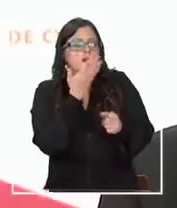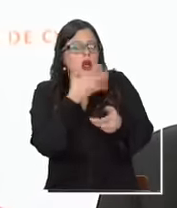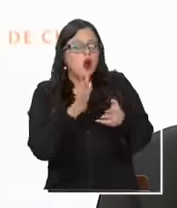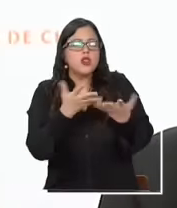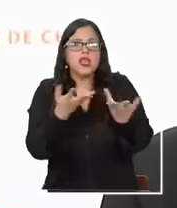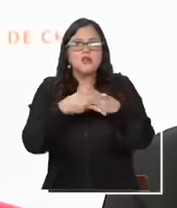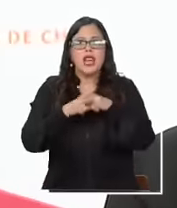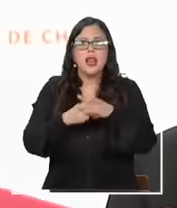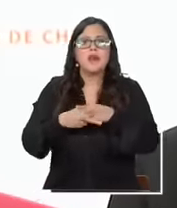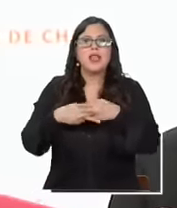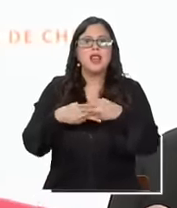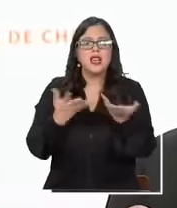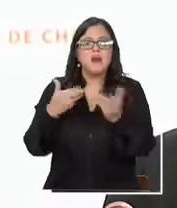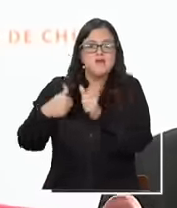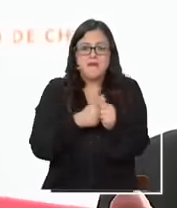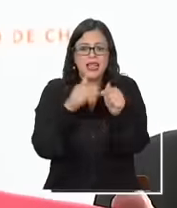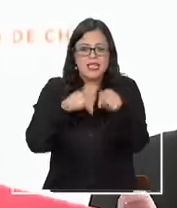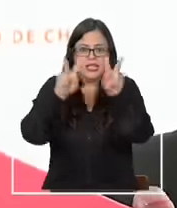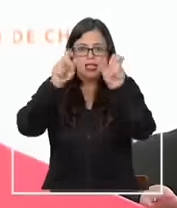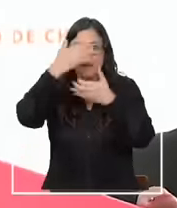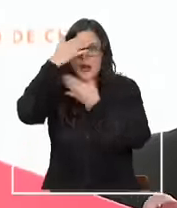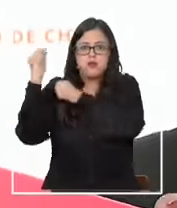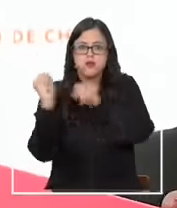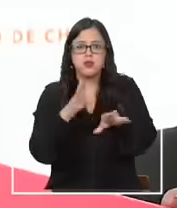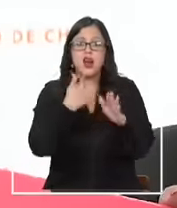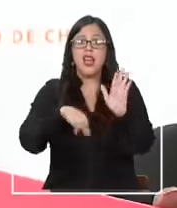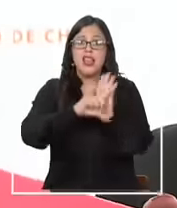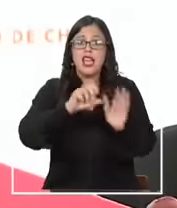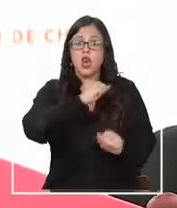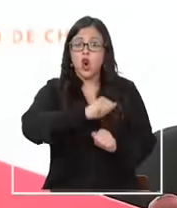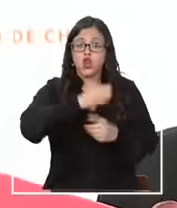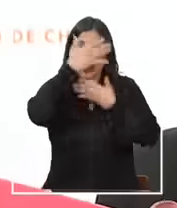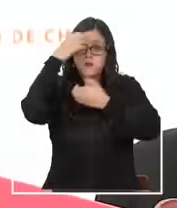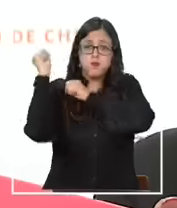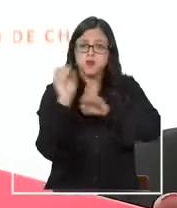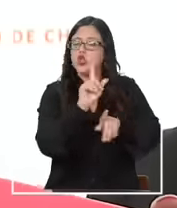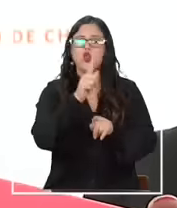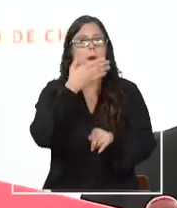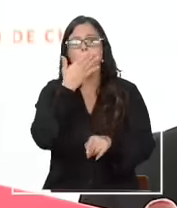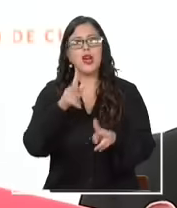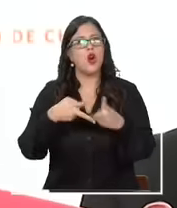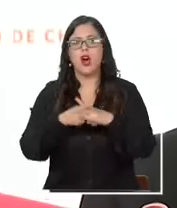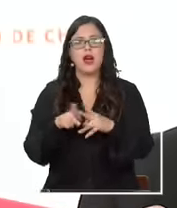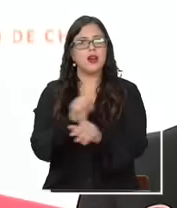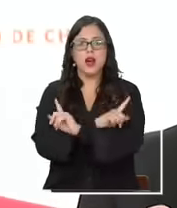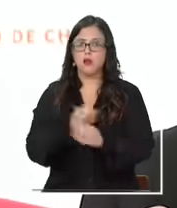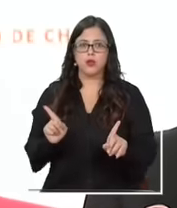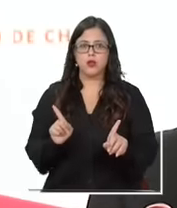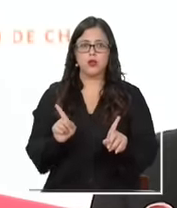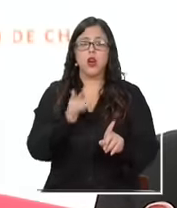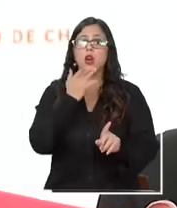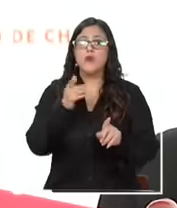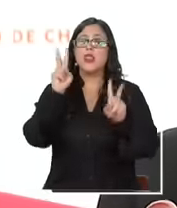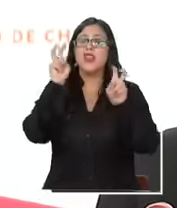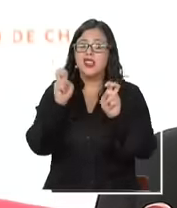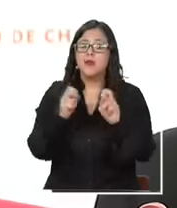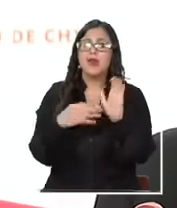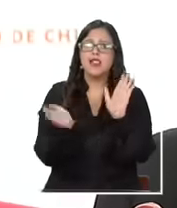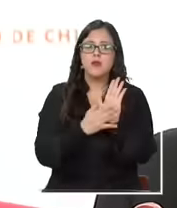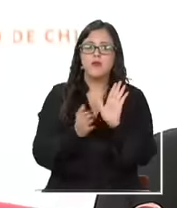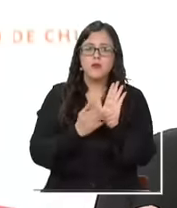estos actos terroristas. Hemos reiterado que la ley antiterrorista no es la mejor herramienta porque el nivel de prueba